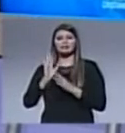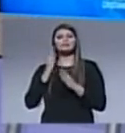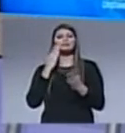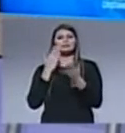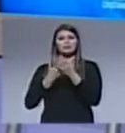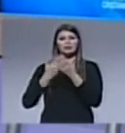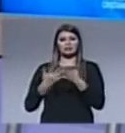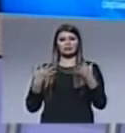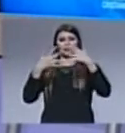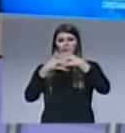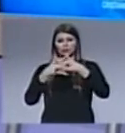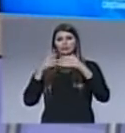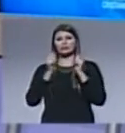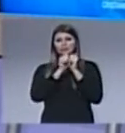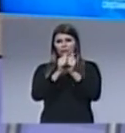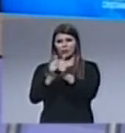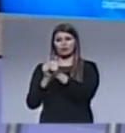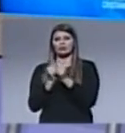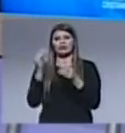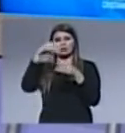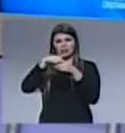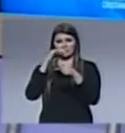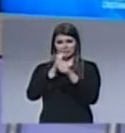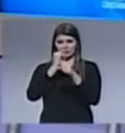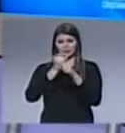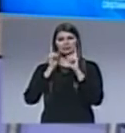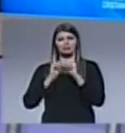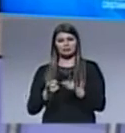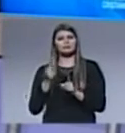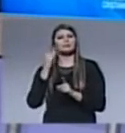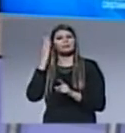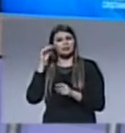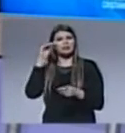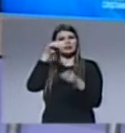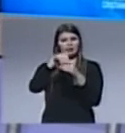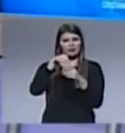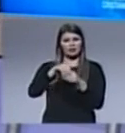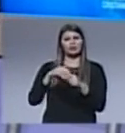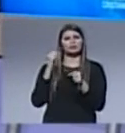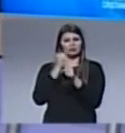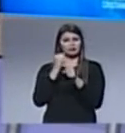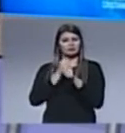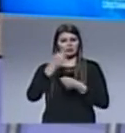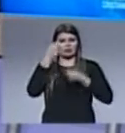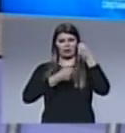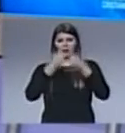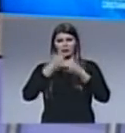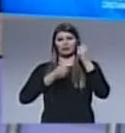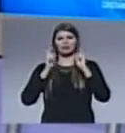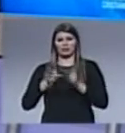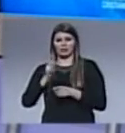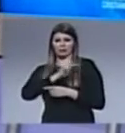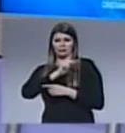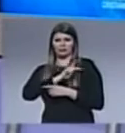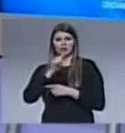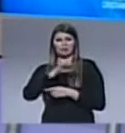unidad y el compañerismo dentro del cuerpo de Cristo y también, ¿por qué no?, dentro de lo que tiene que ver con el mundo de los negocios y de las personas que